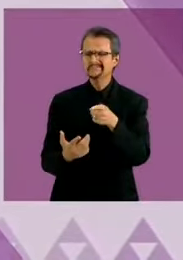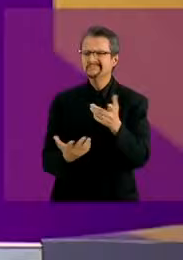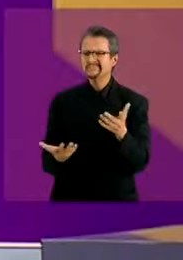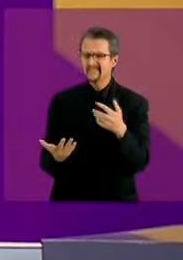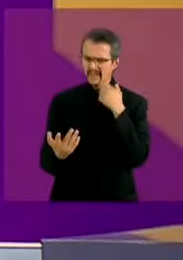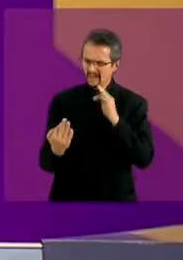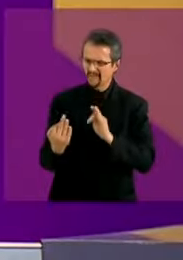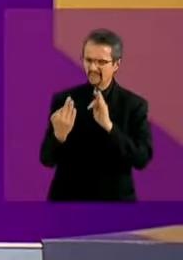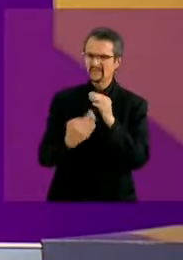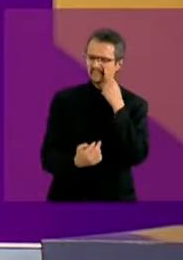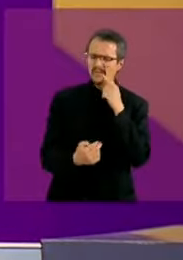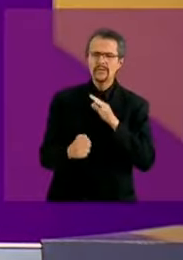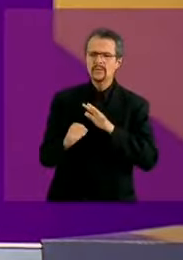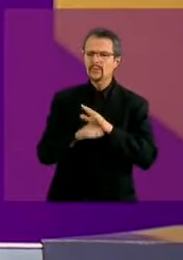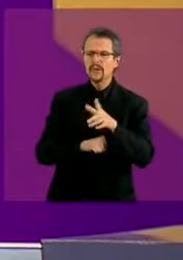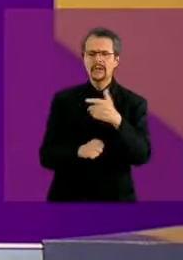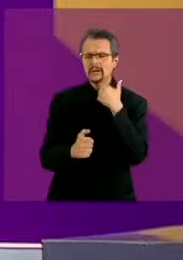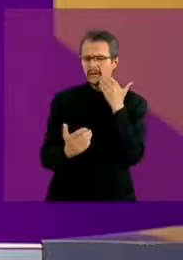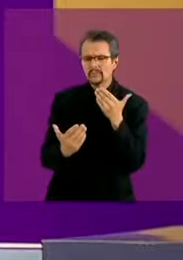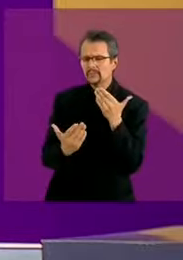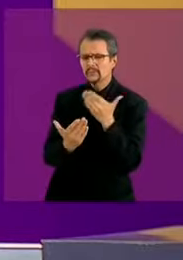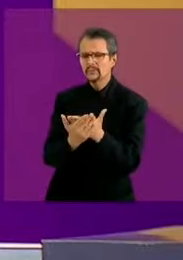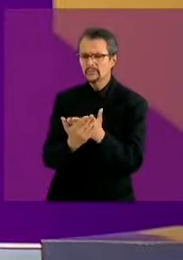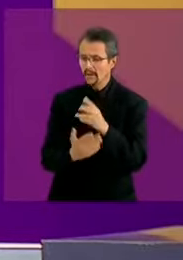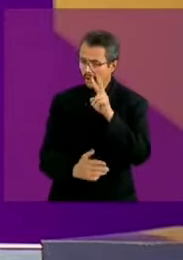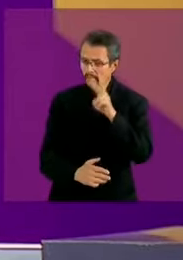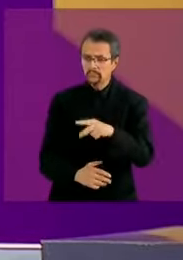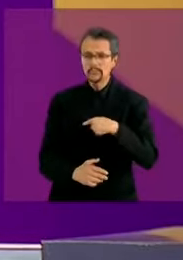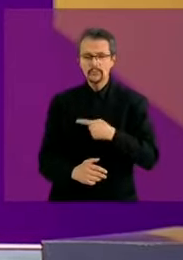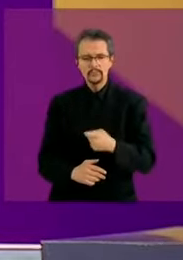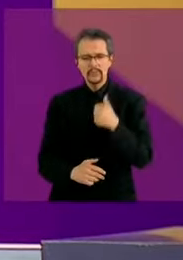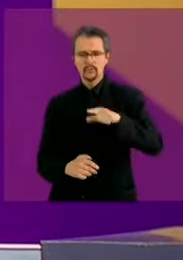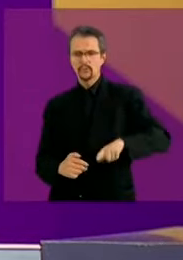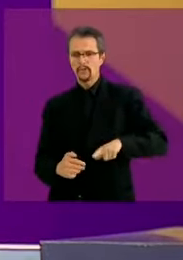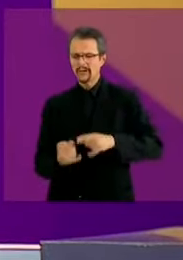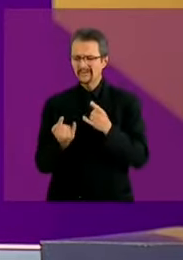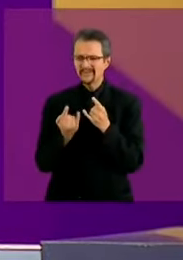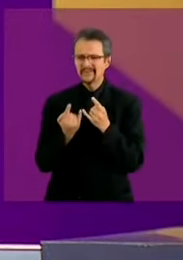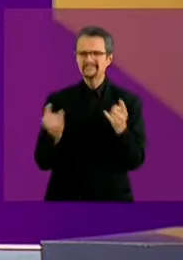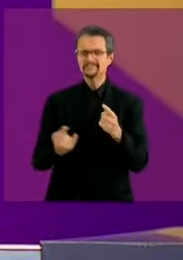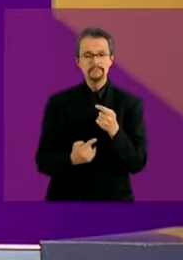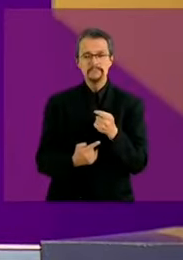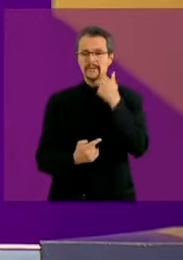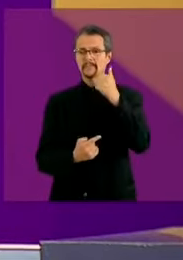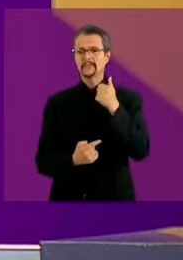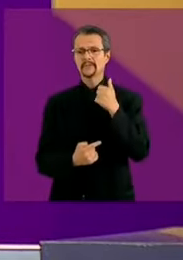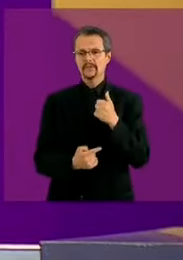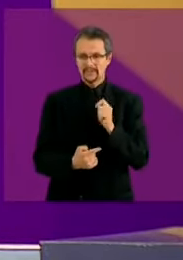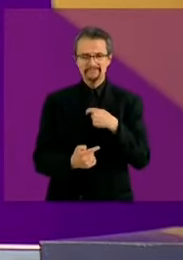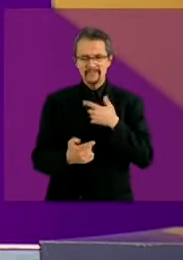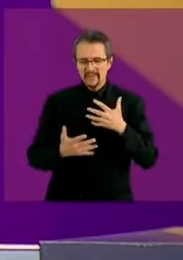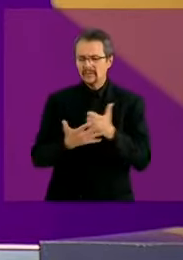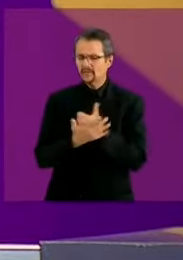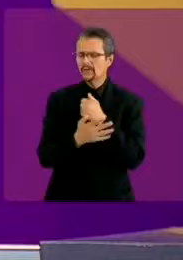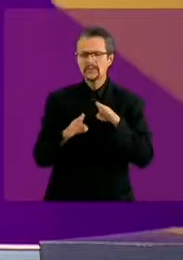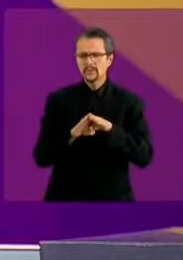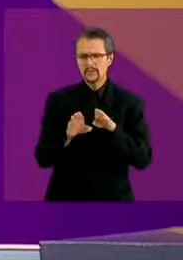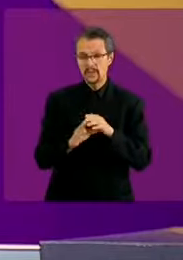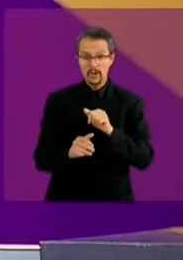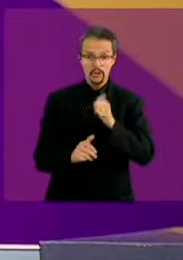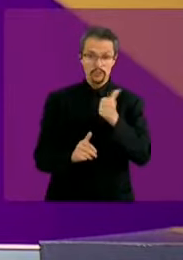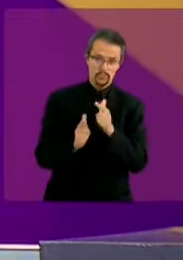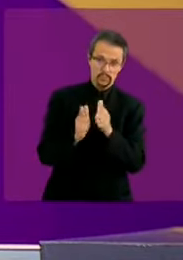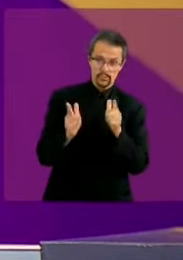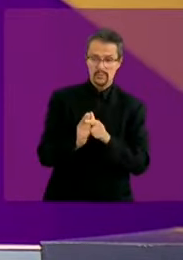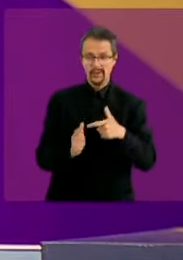Candidato. Seríamos el primer gobierno en la historia en llegar al poder público sin haber hecho compromisos con los grupos de interés.